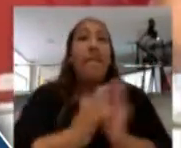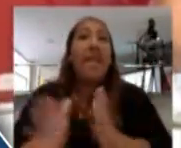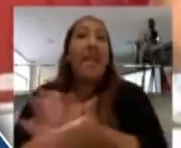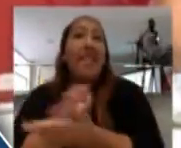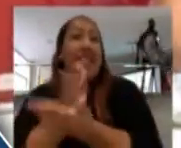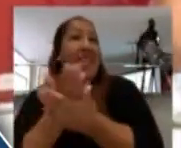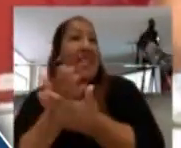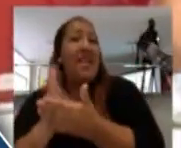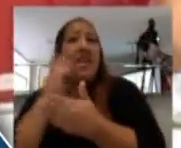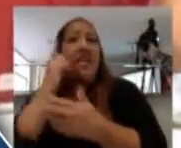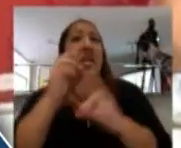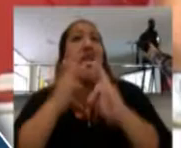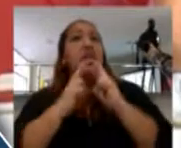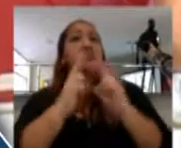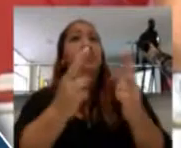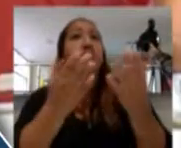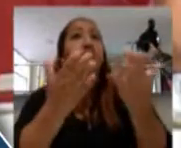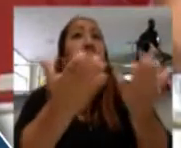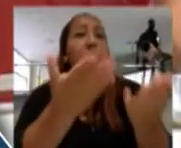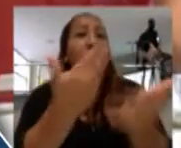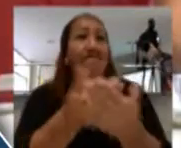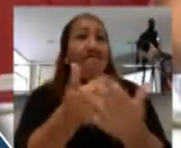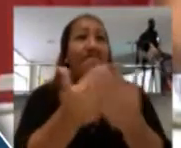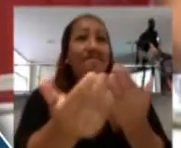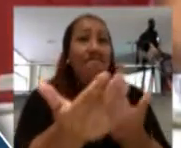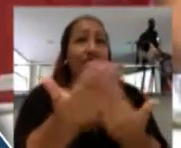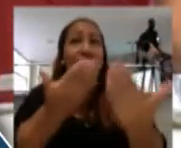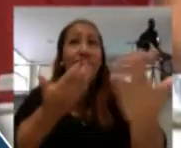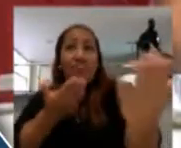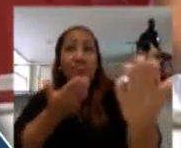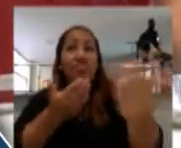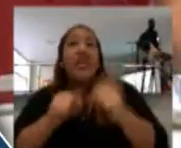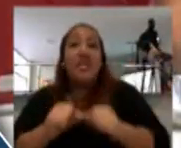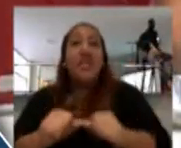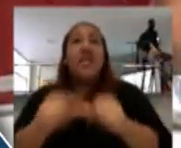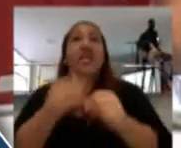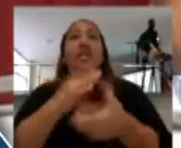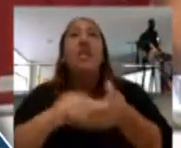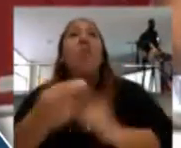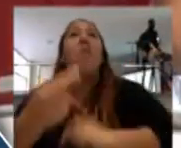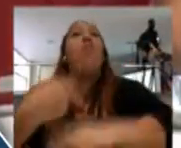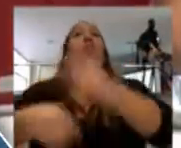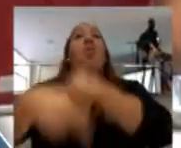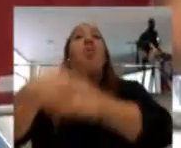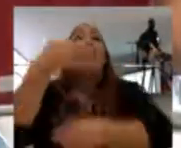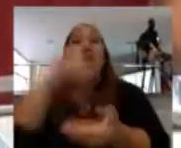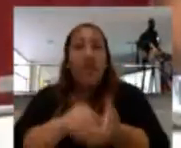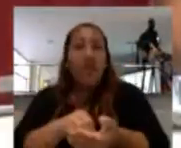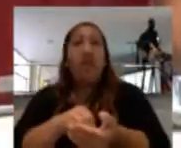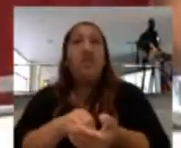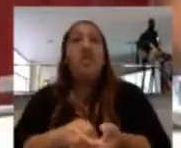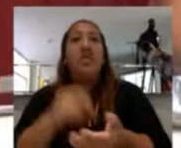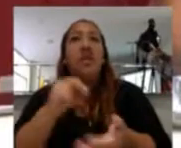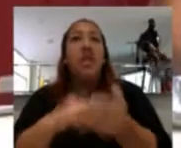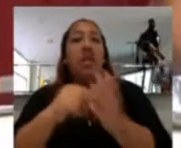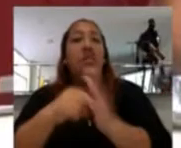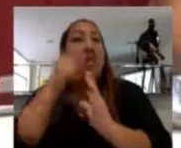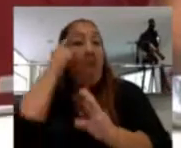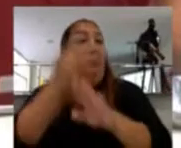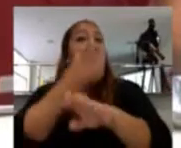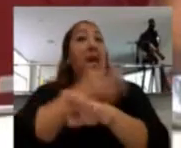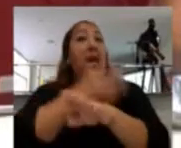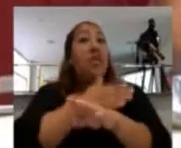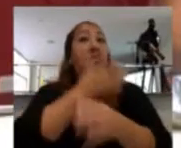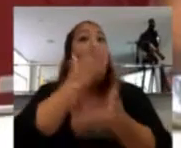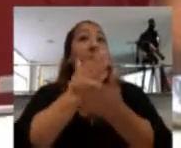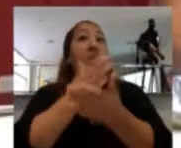tener una respuesta que sea resiliente, que nos permita volver a ponernos en la situación donde estábamos